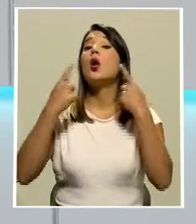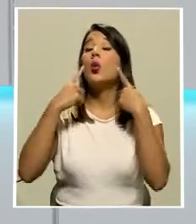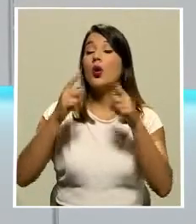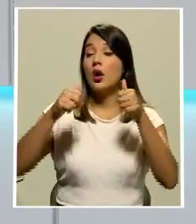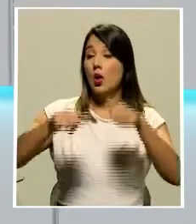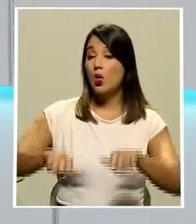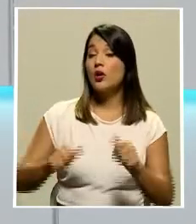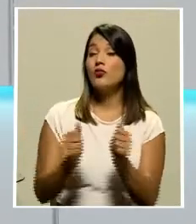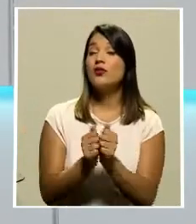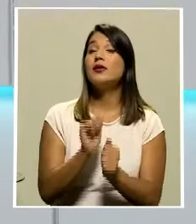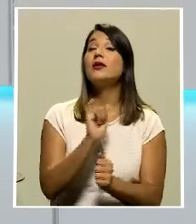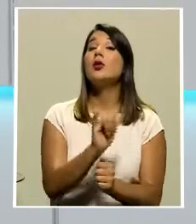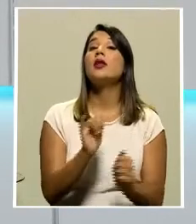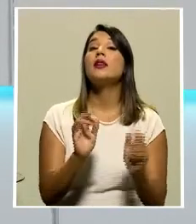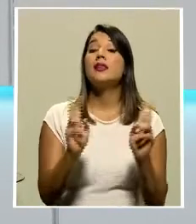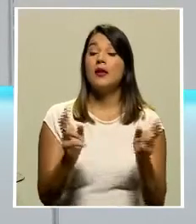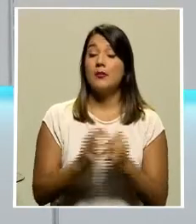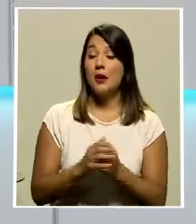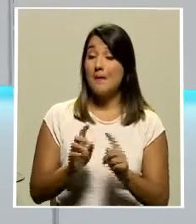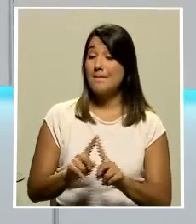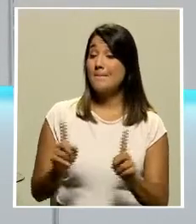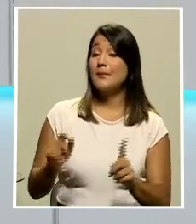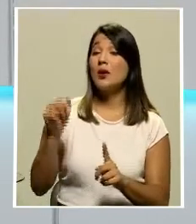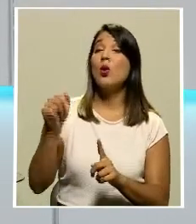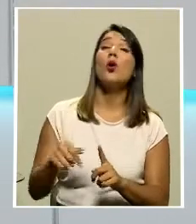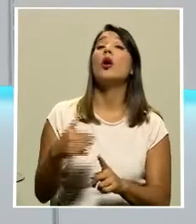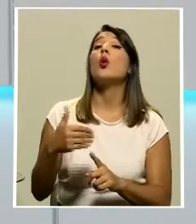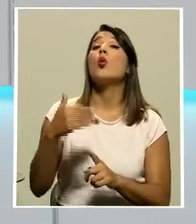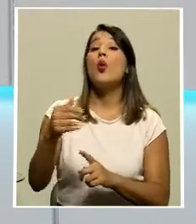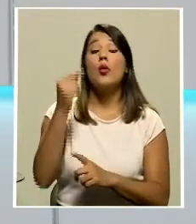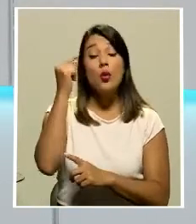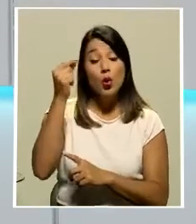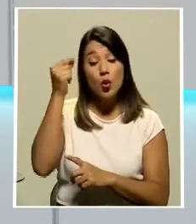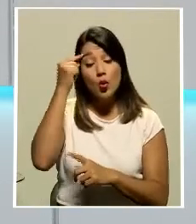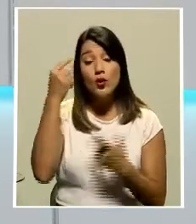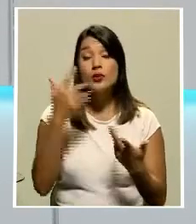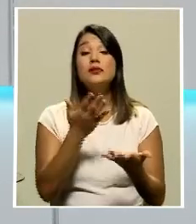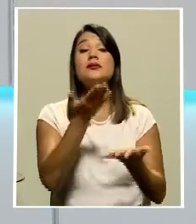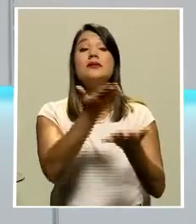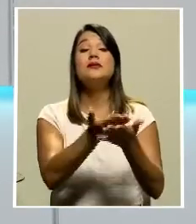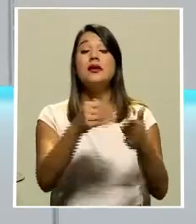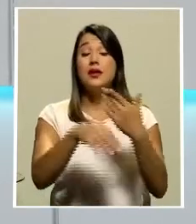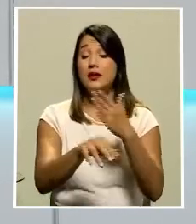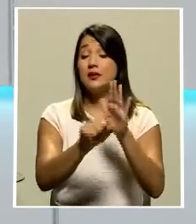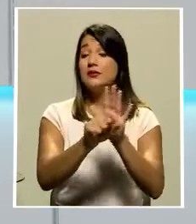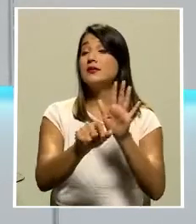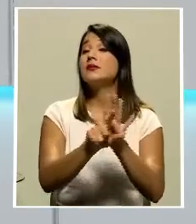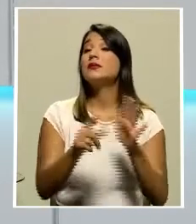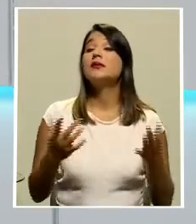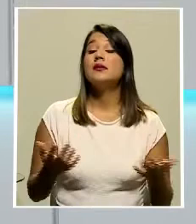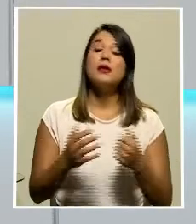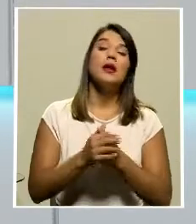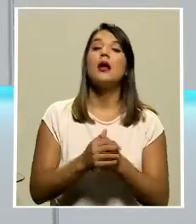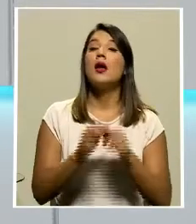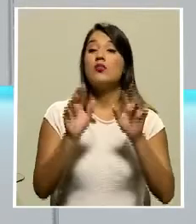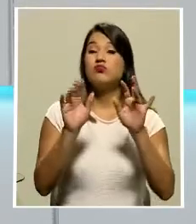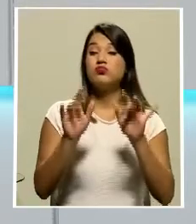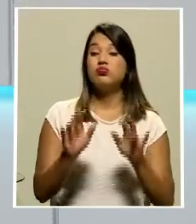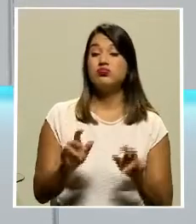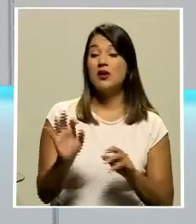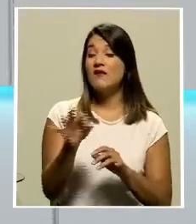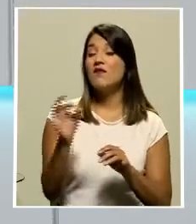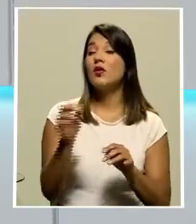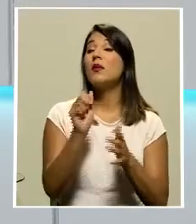tema sin embargo a la hora de que el ejecutivo lo presentó en la asamblea legislativa la redacción de la